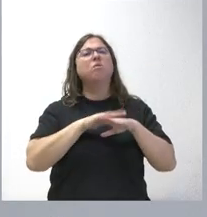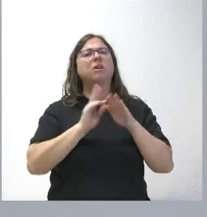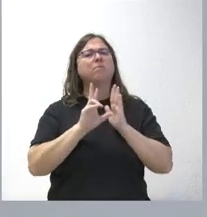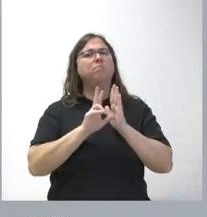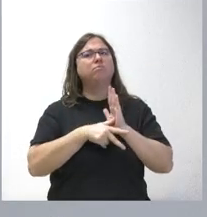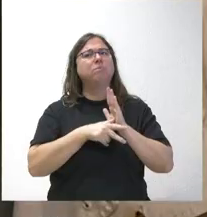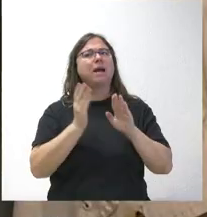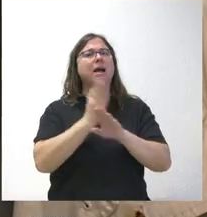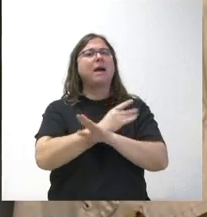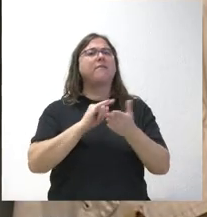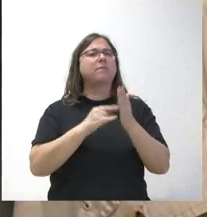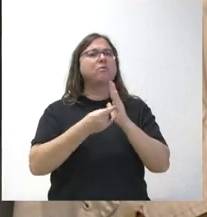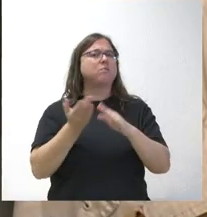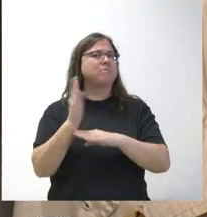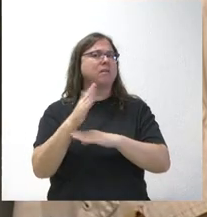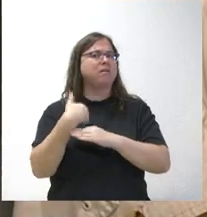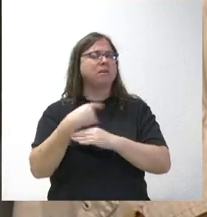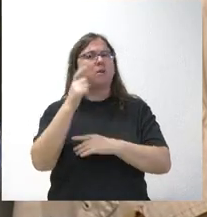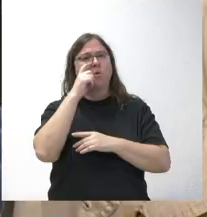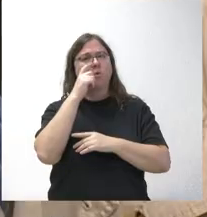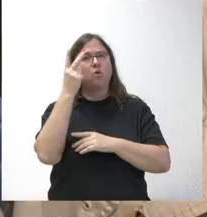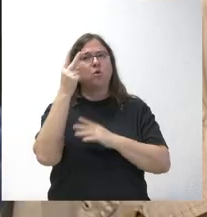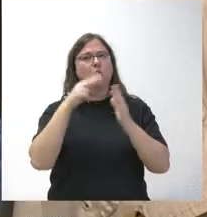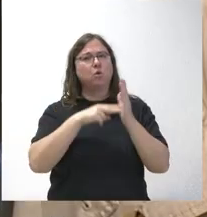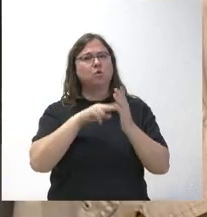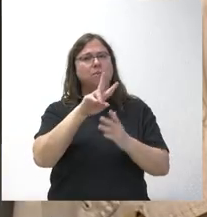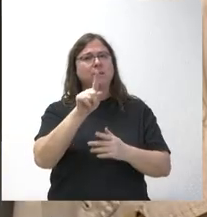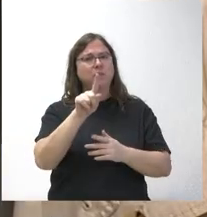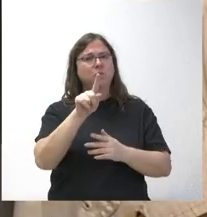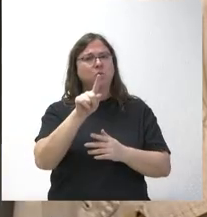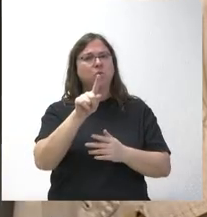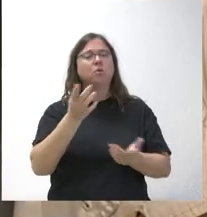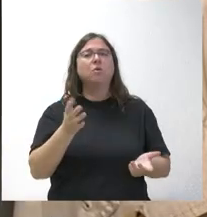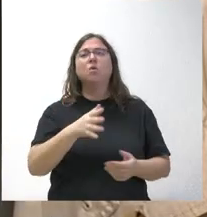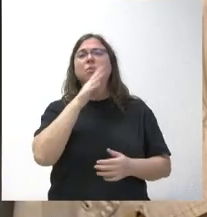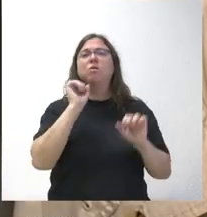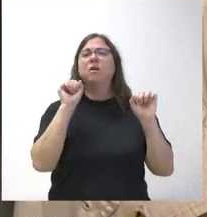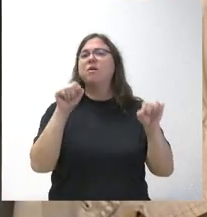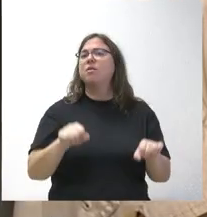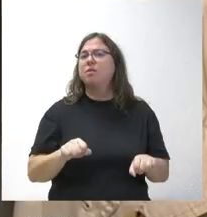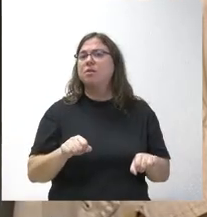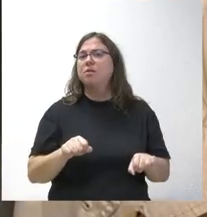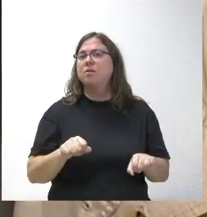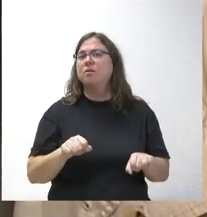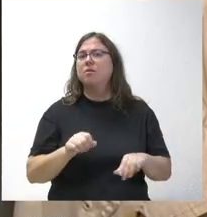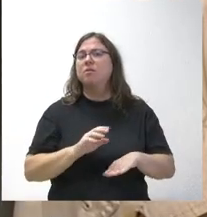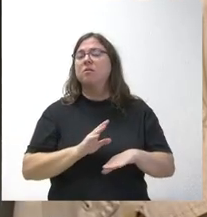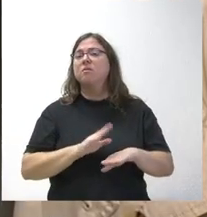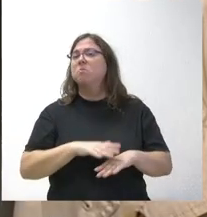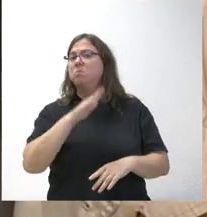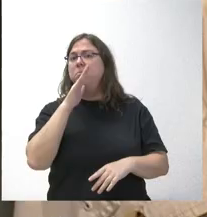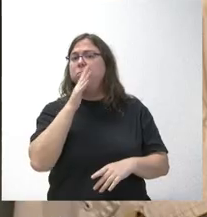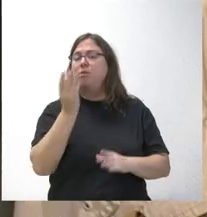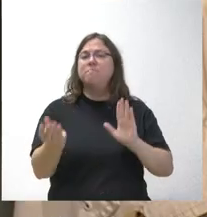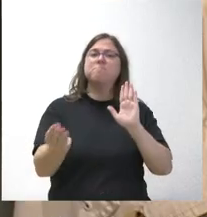anteproyecto ya se presentó en junio de 2021. No sé por qué se ha retrasado, no sé qué es lo que se ha